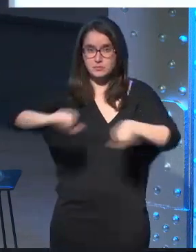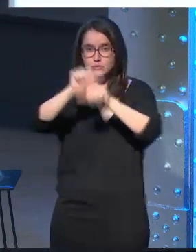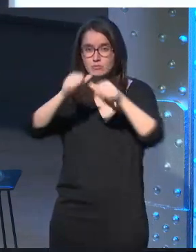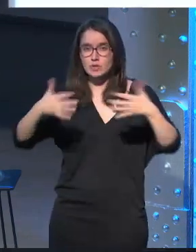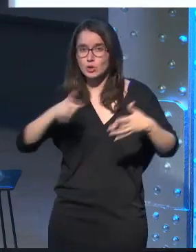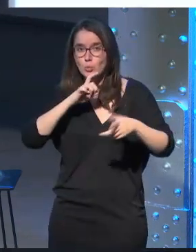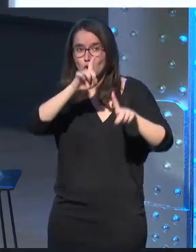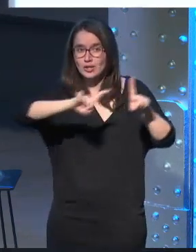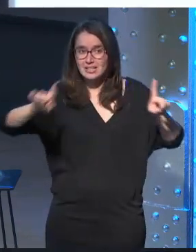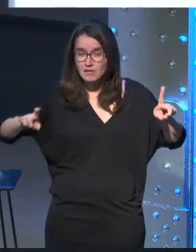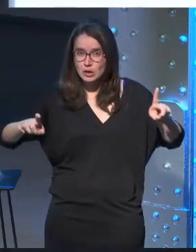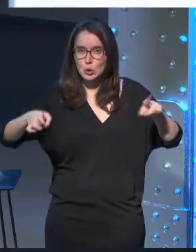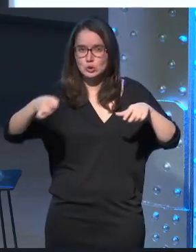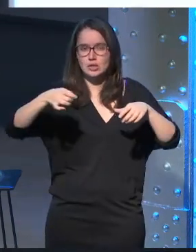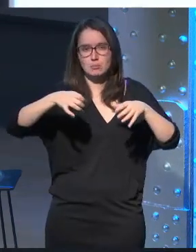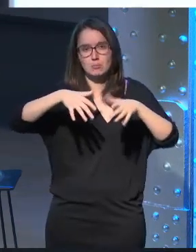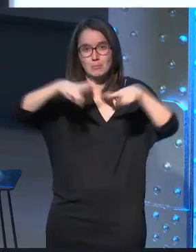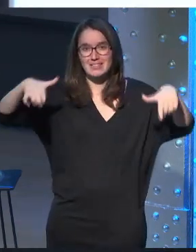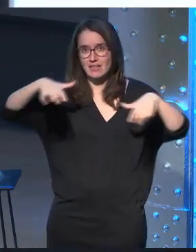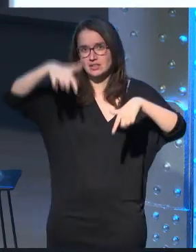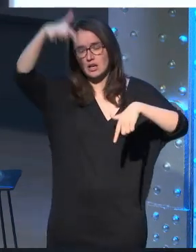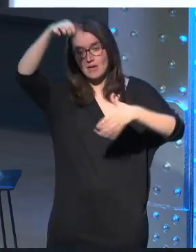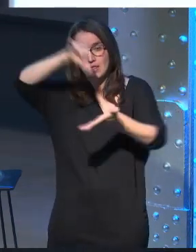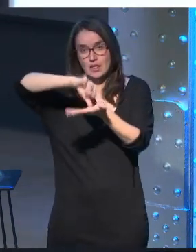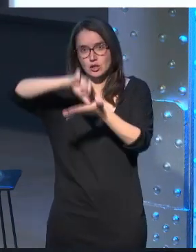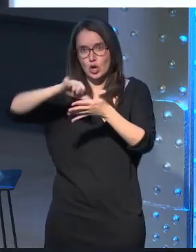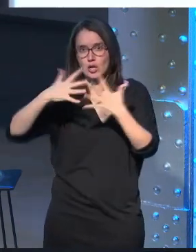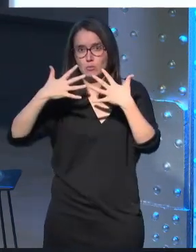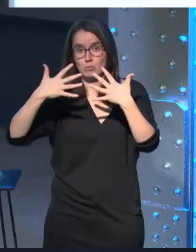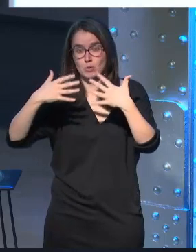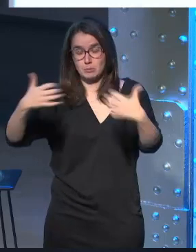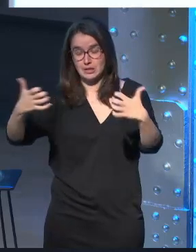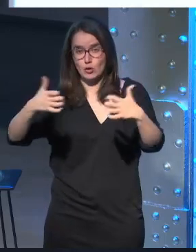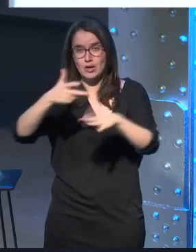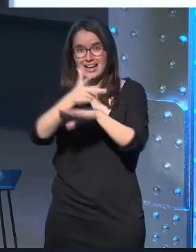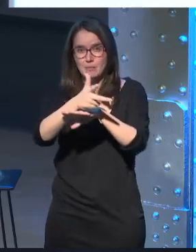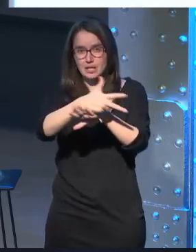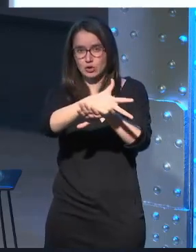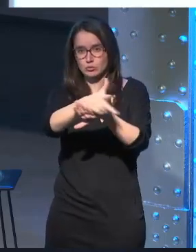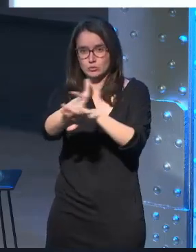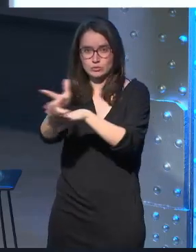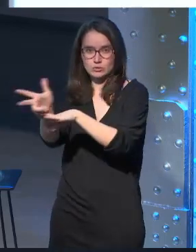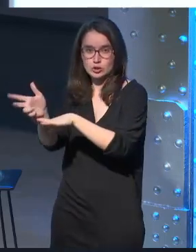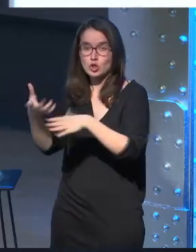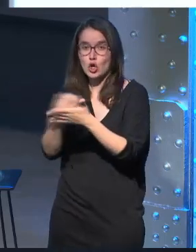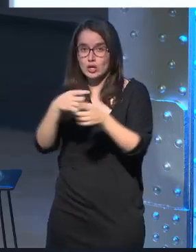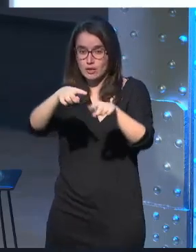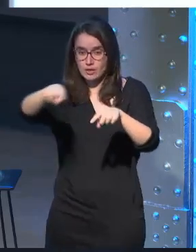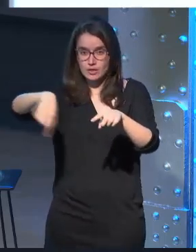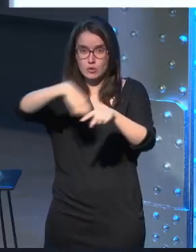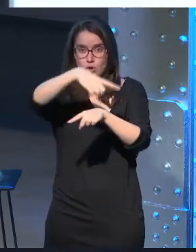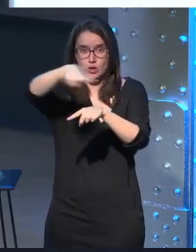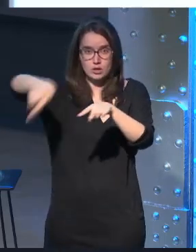es con este tipo de gráficos gráficos en planta desde arriba situamos en el centro al espectador en el centro a la cámara y todo alrededor con círculos concéntricos los